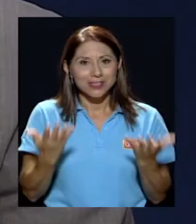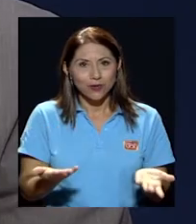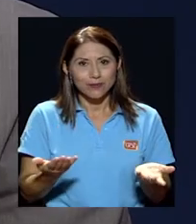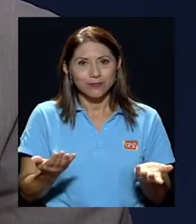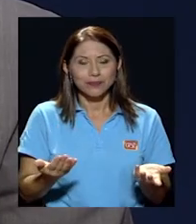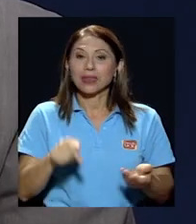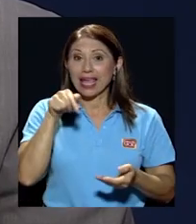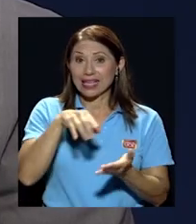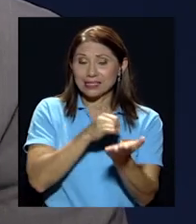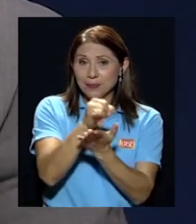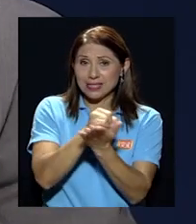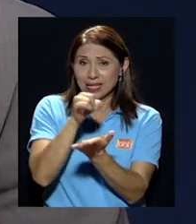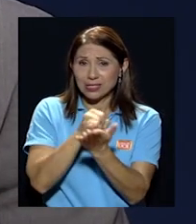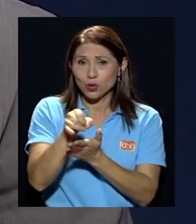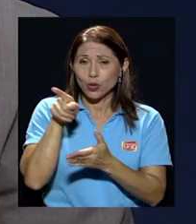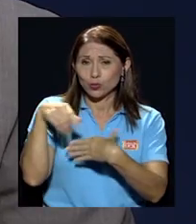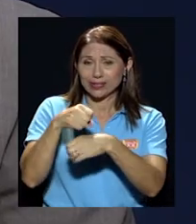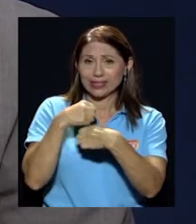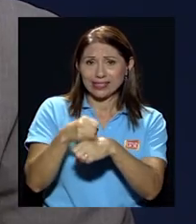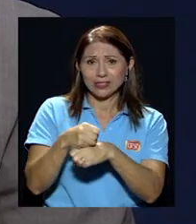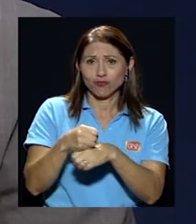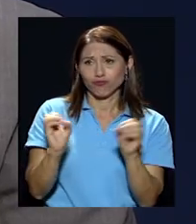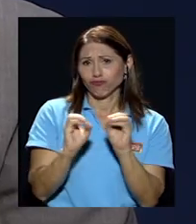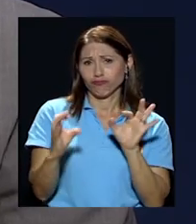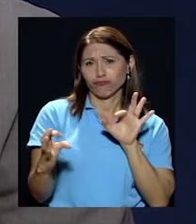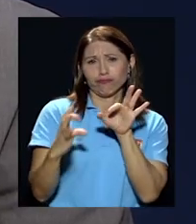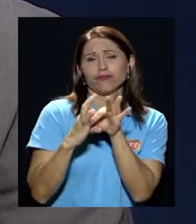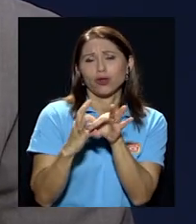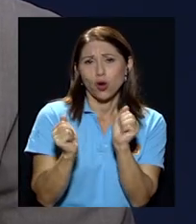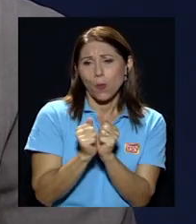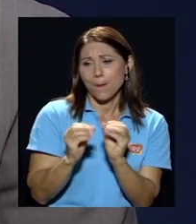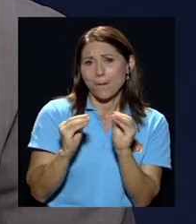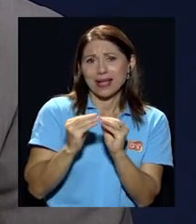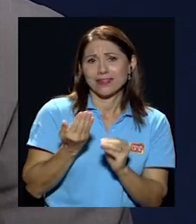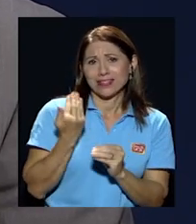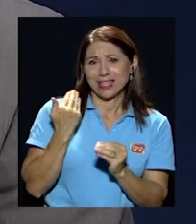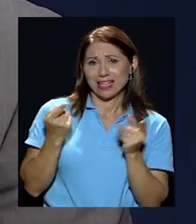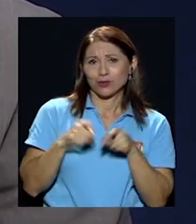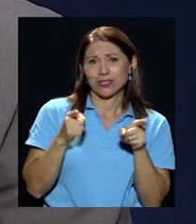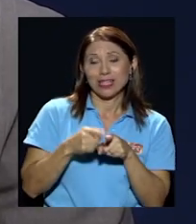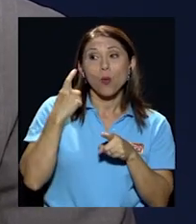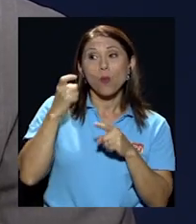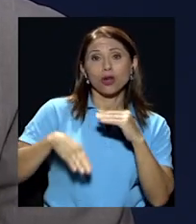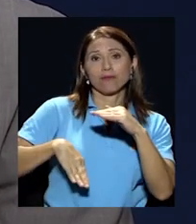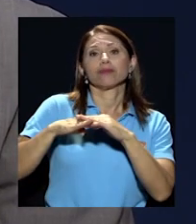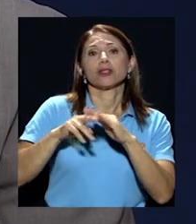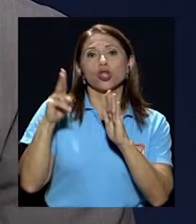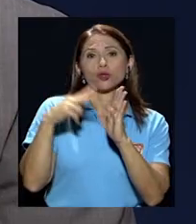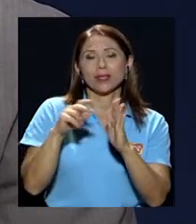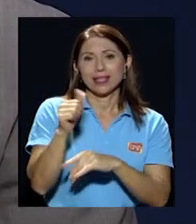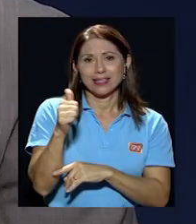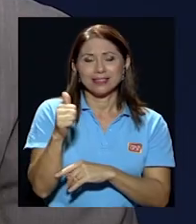esta investigación que usted hizo que obviamente no tiene íntima relación con lo más reciente que ha sucedido porque es hasta el 2010 el corte